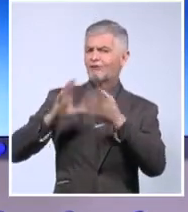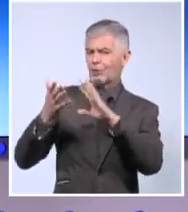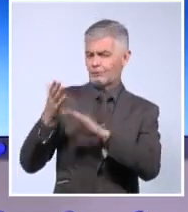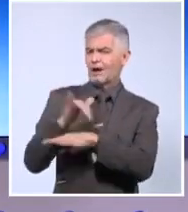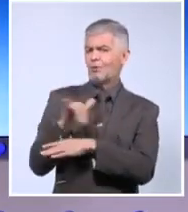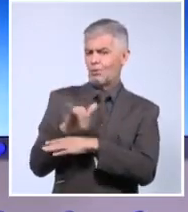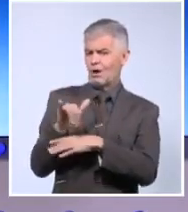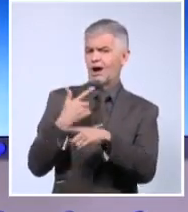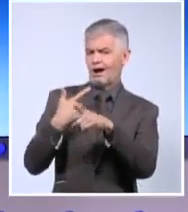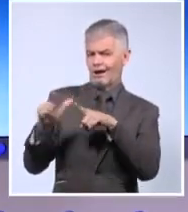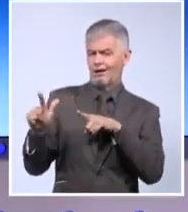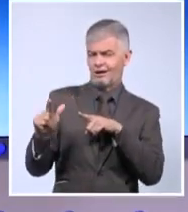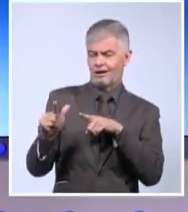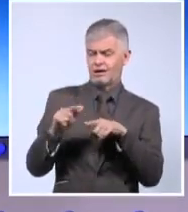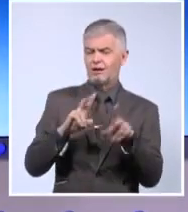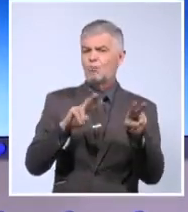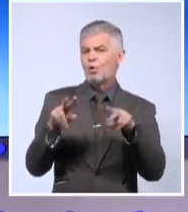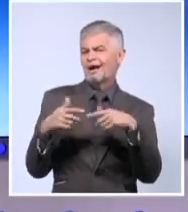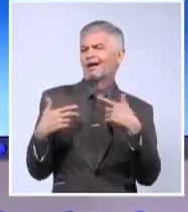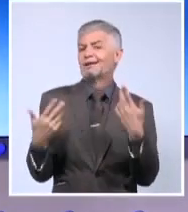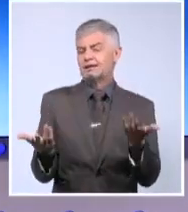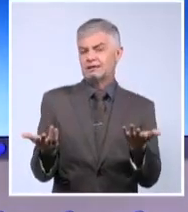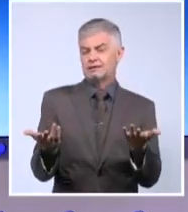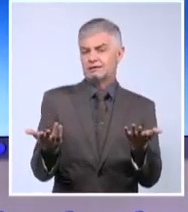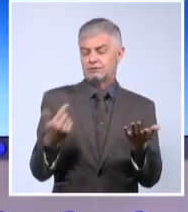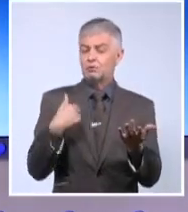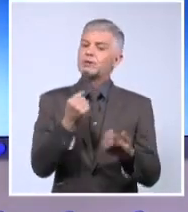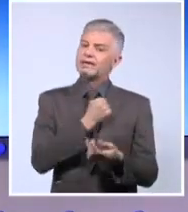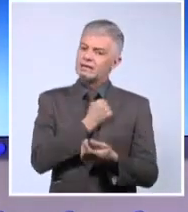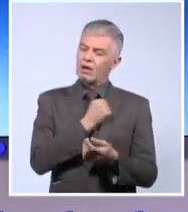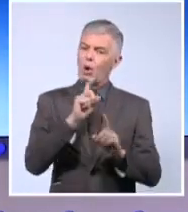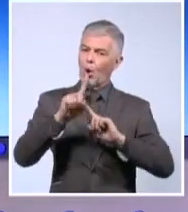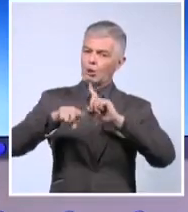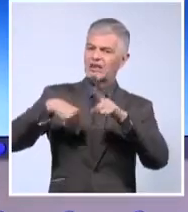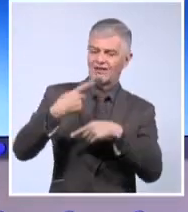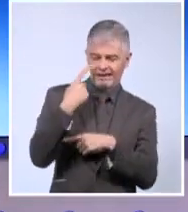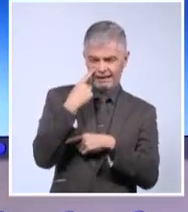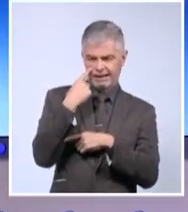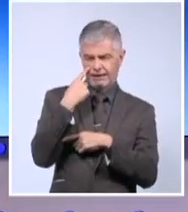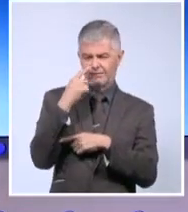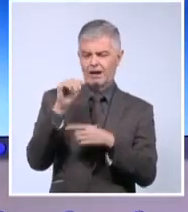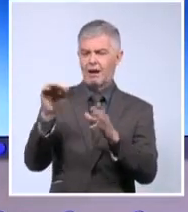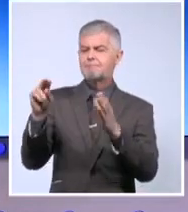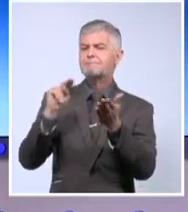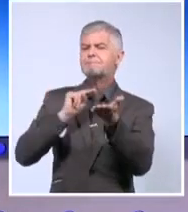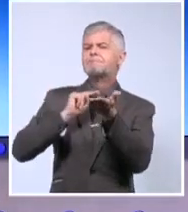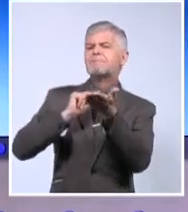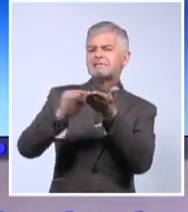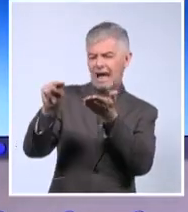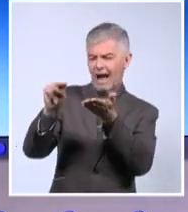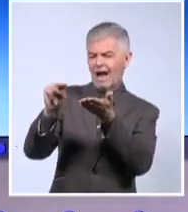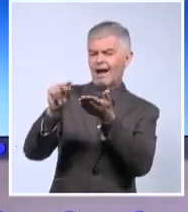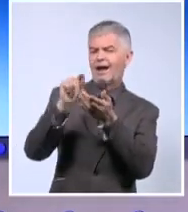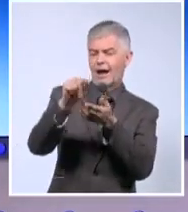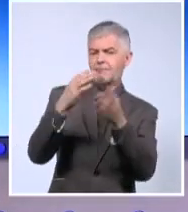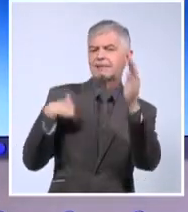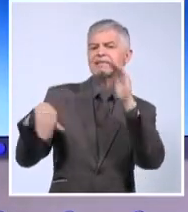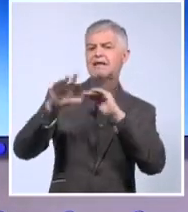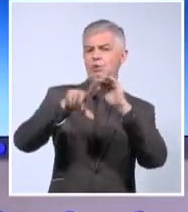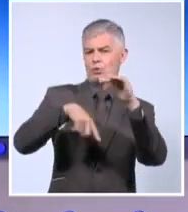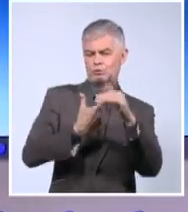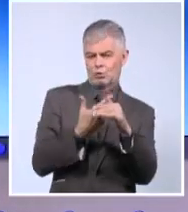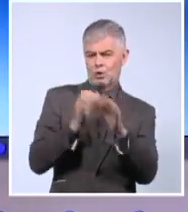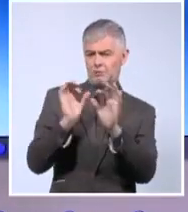para lograr lo que están buscando. Pero quiero volver al correo que enviaron al Ministerio de Cultura, a los frutos del pasado